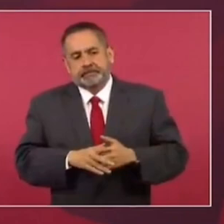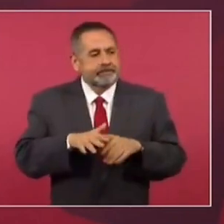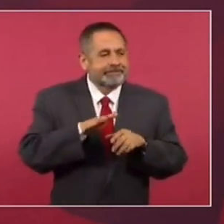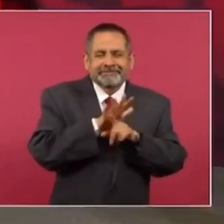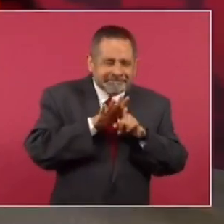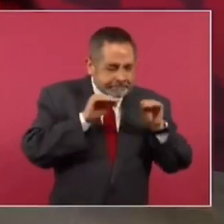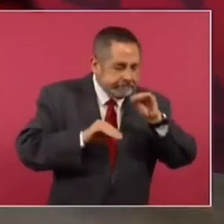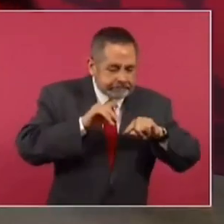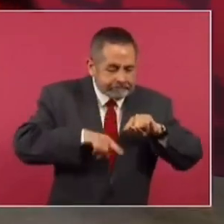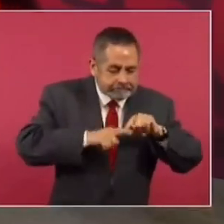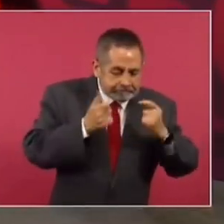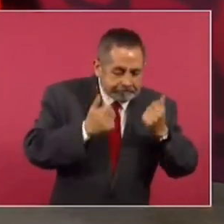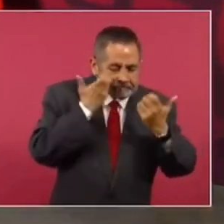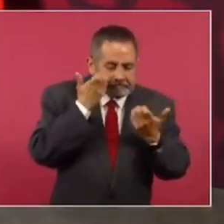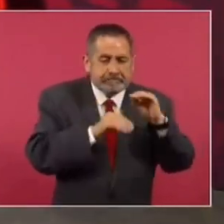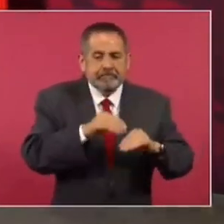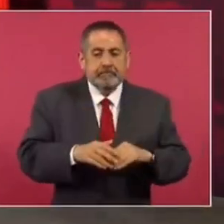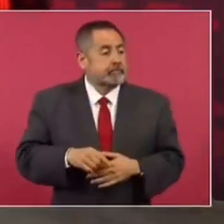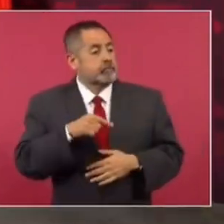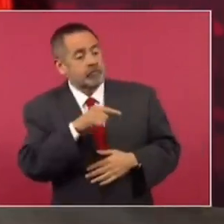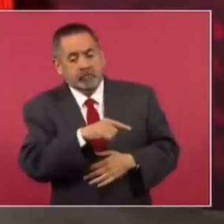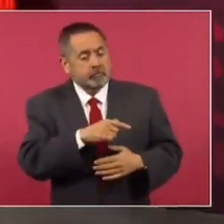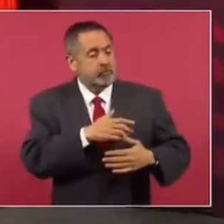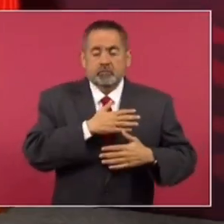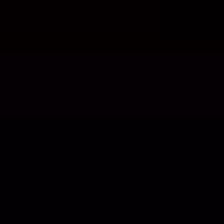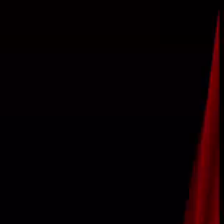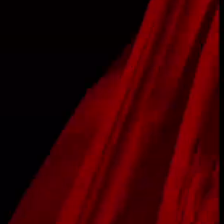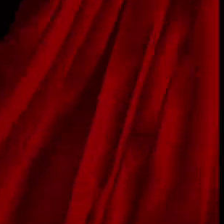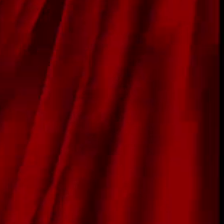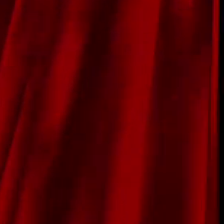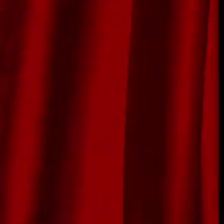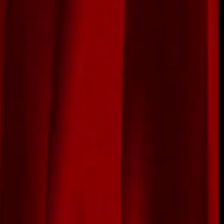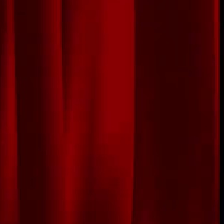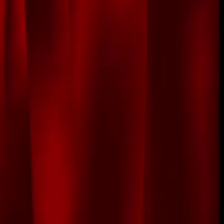Maniqueos. De que ellos son los buenos y nosotros somos los malos. T goto. Heripto.